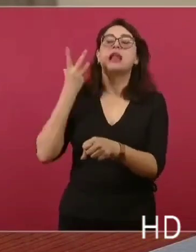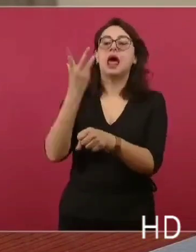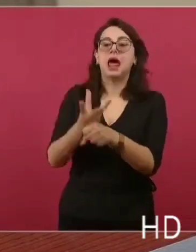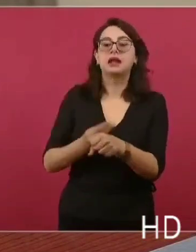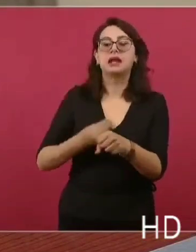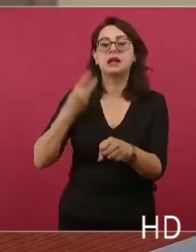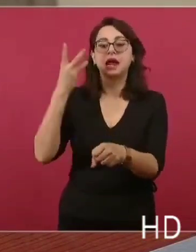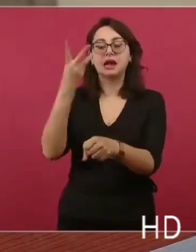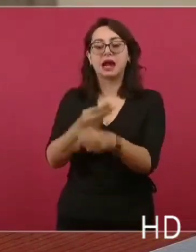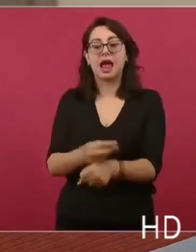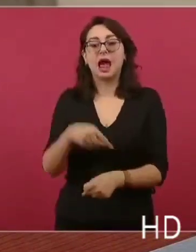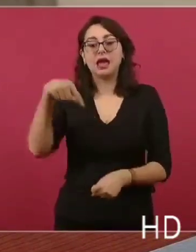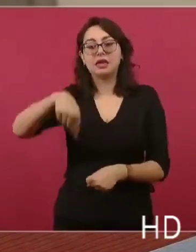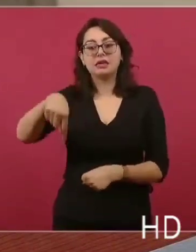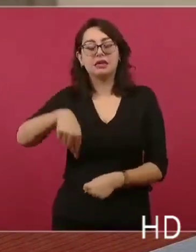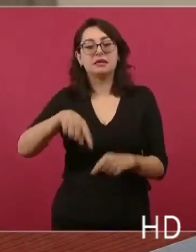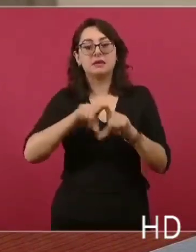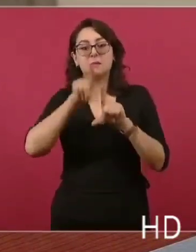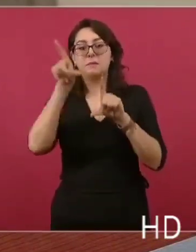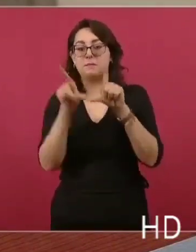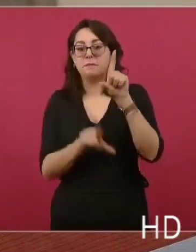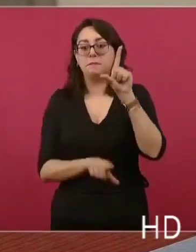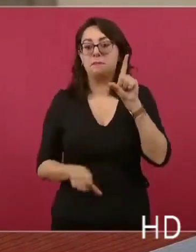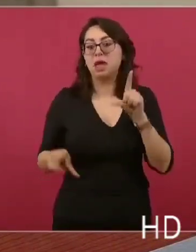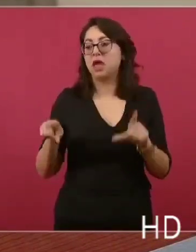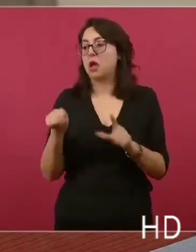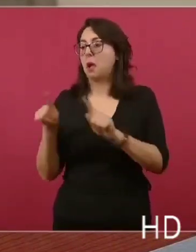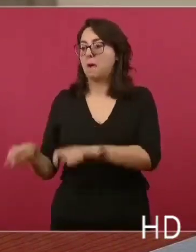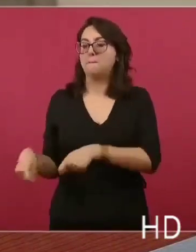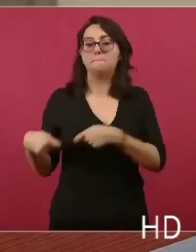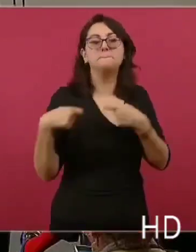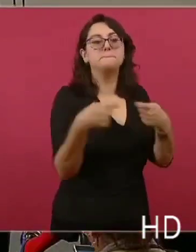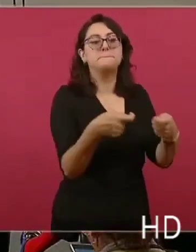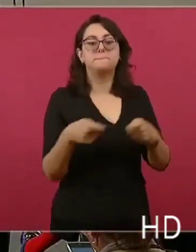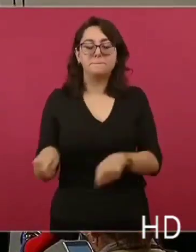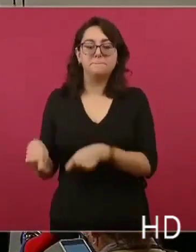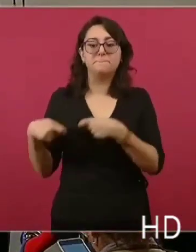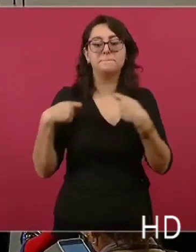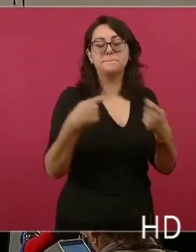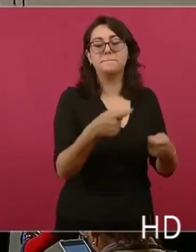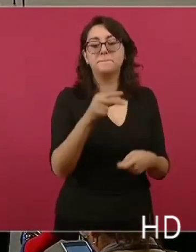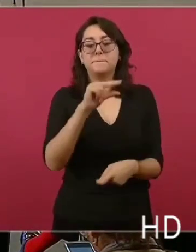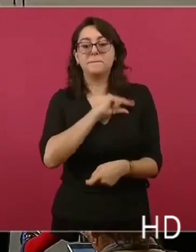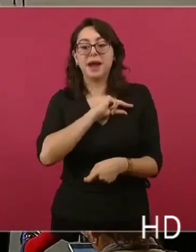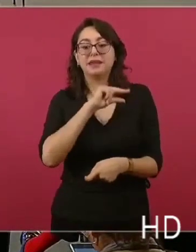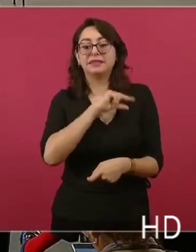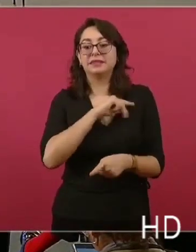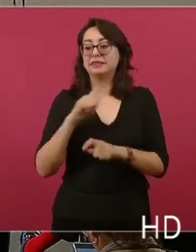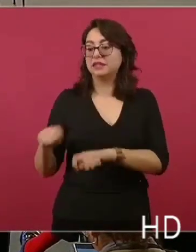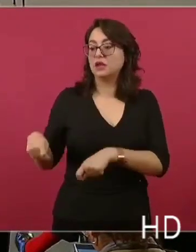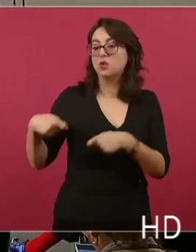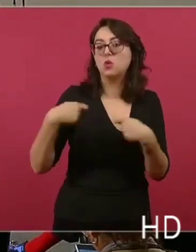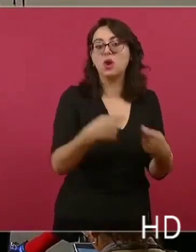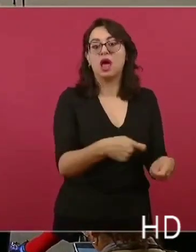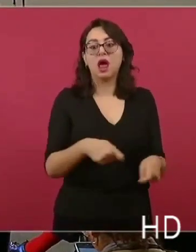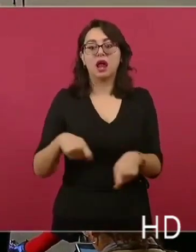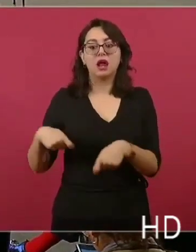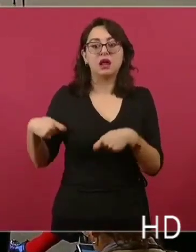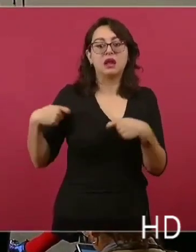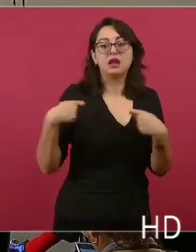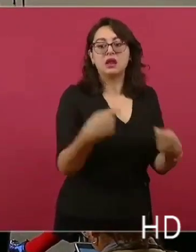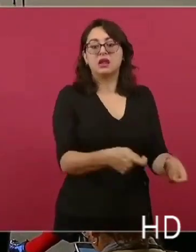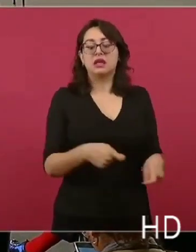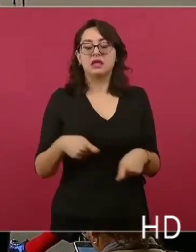pública a manos de corporaciones privadas, individuos, sino que siempre se hizo en